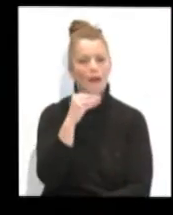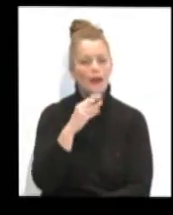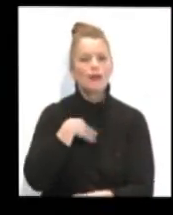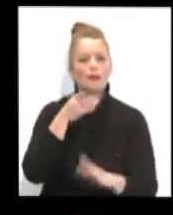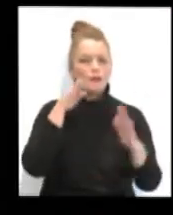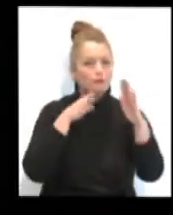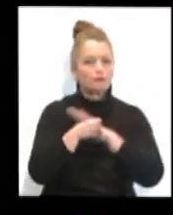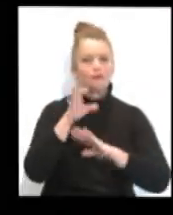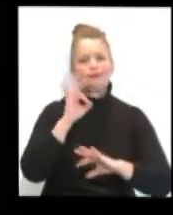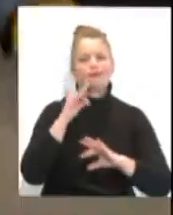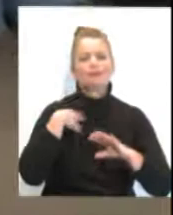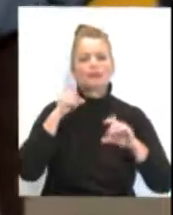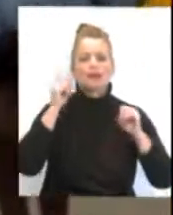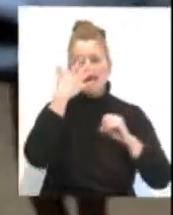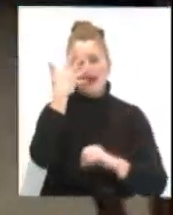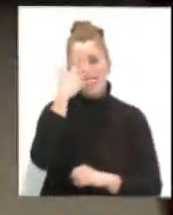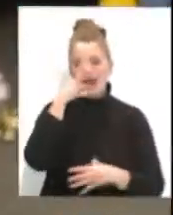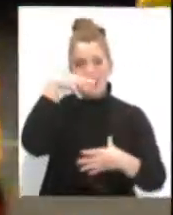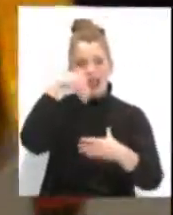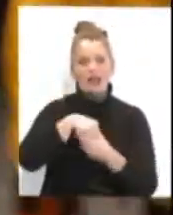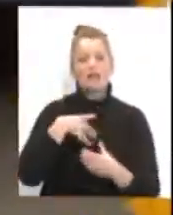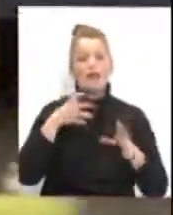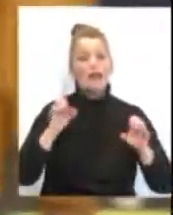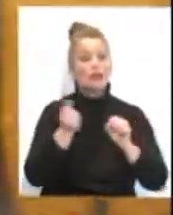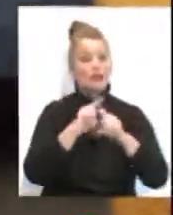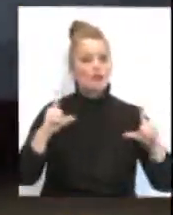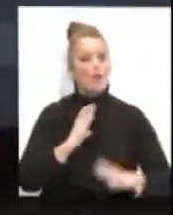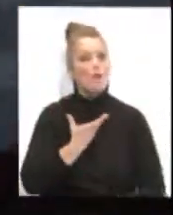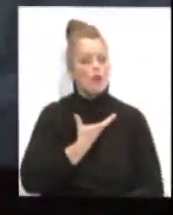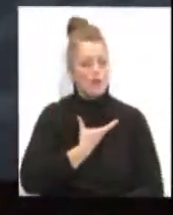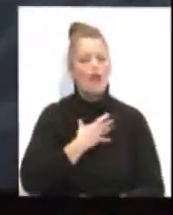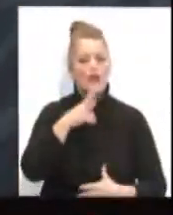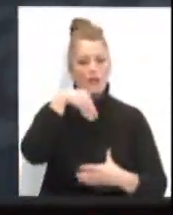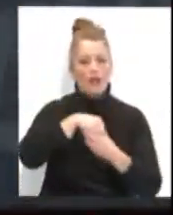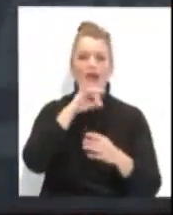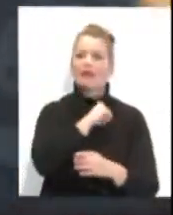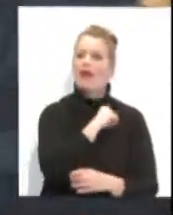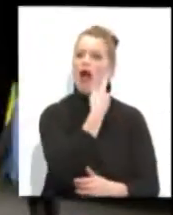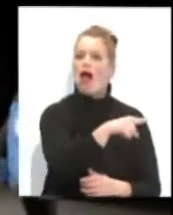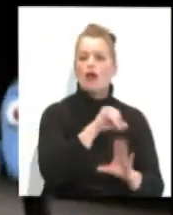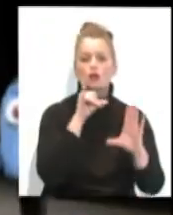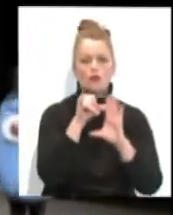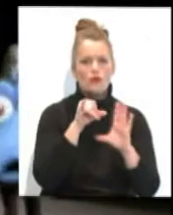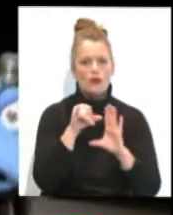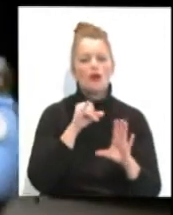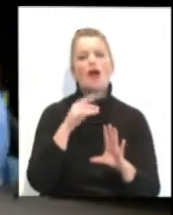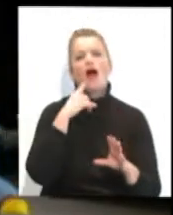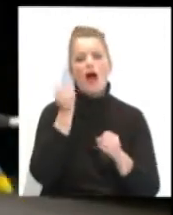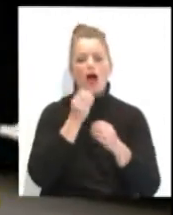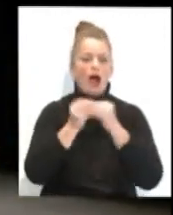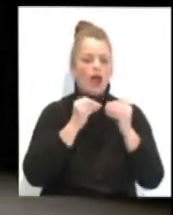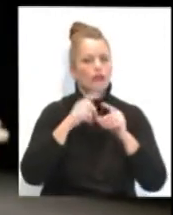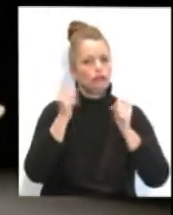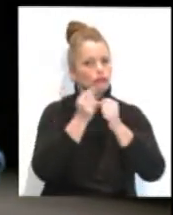través de los canales temáticos de Carnaval que la Radio Televisión Municipal tiene en YouTube, donde se emite en alta definición